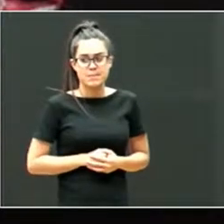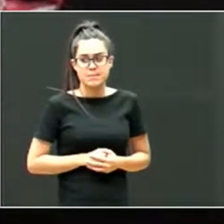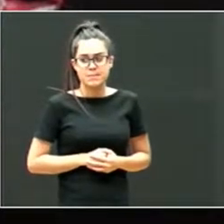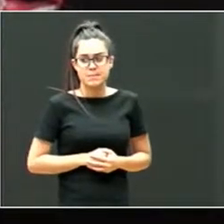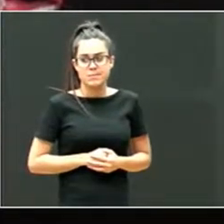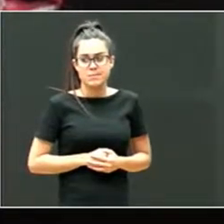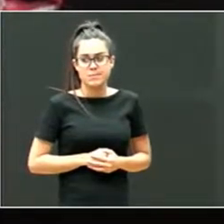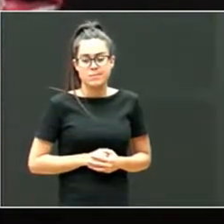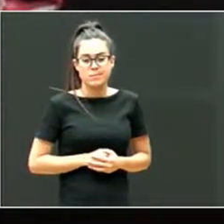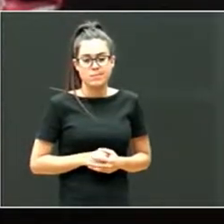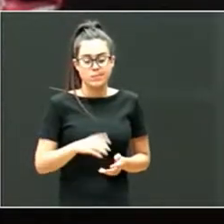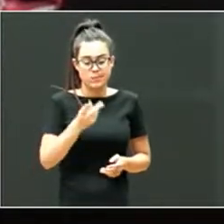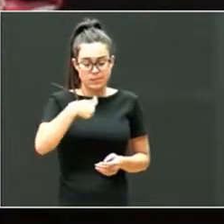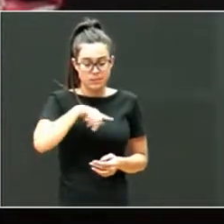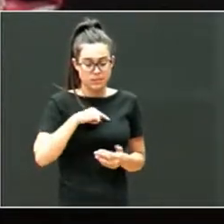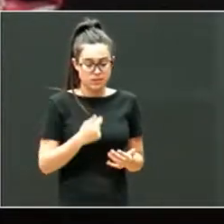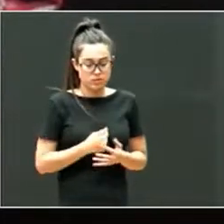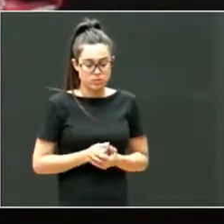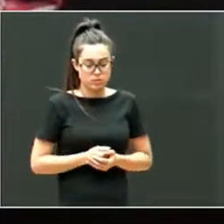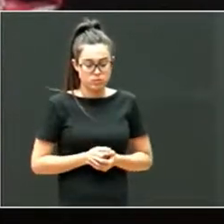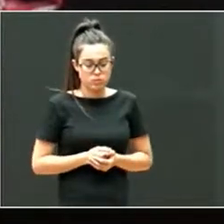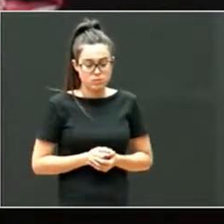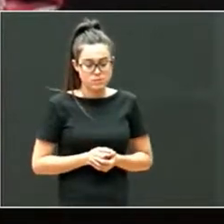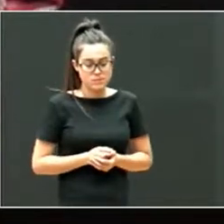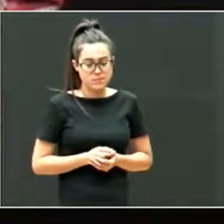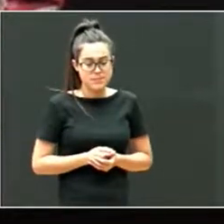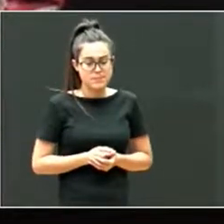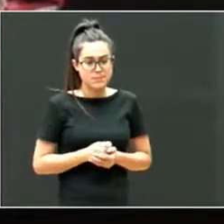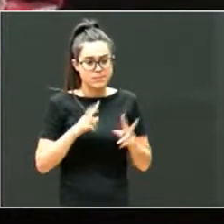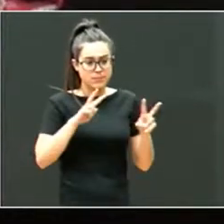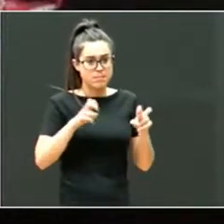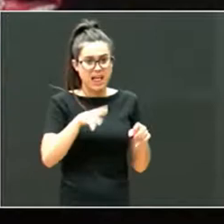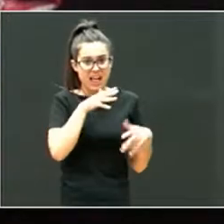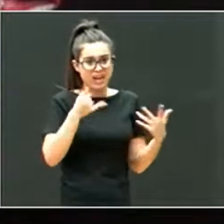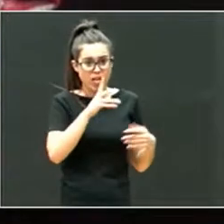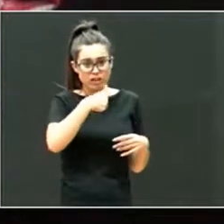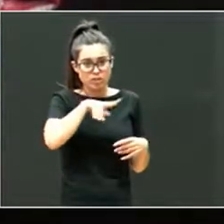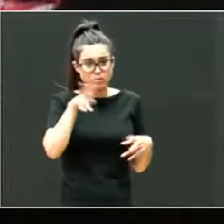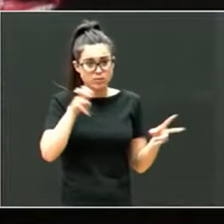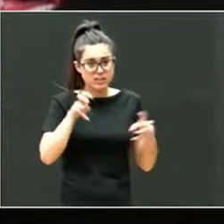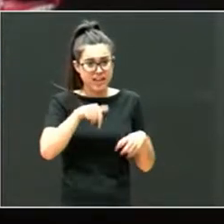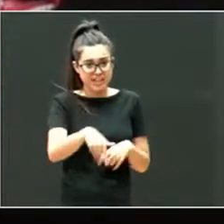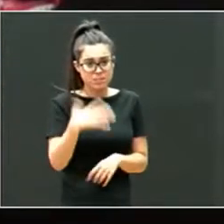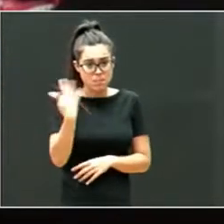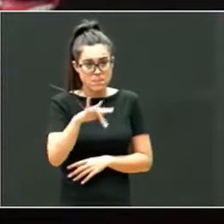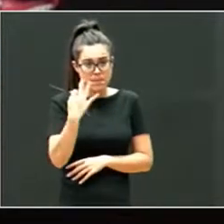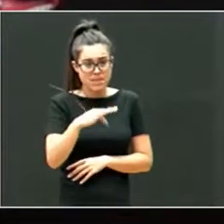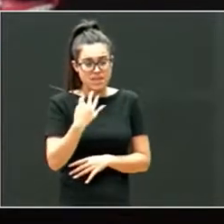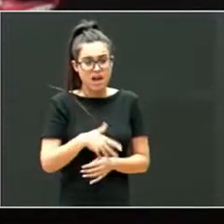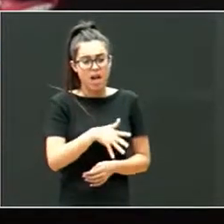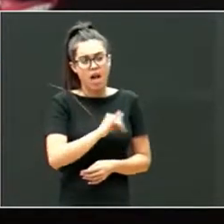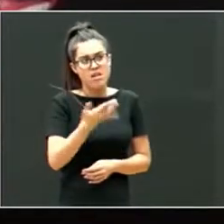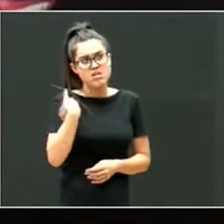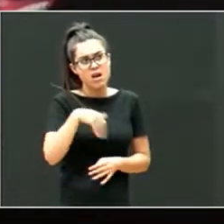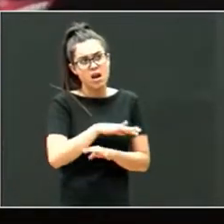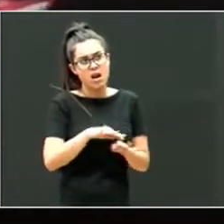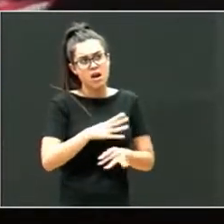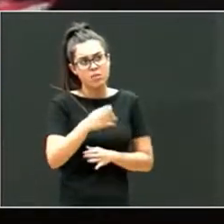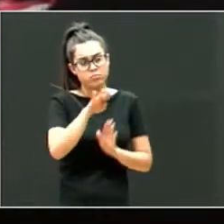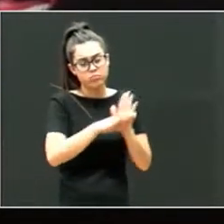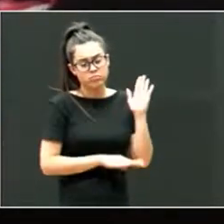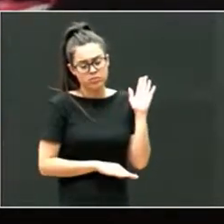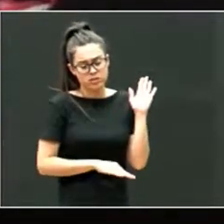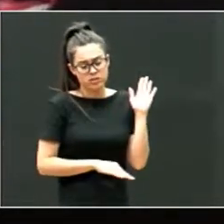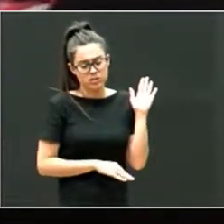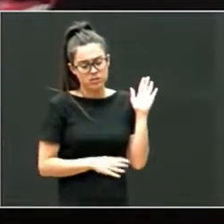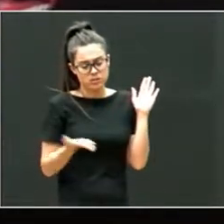por lo menos en lo que a nosotros compete, en lo que ahora estamos aquí, en Vizcaya, existe ya un programa desde